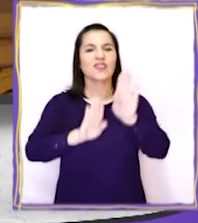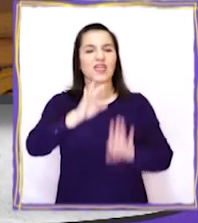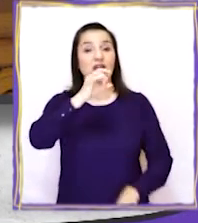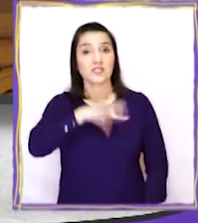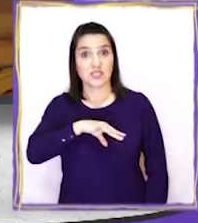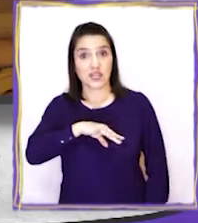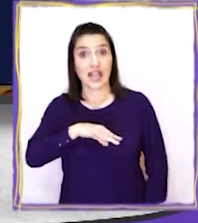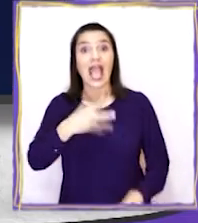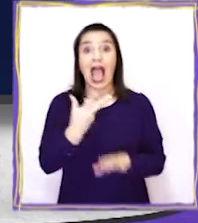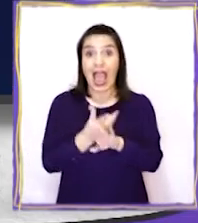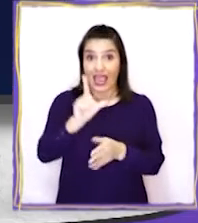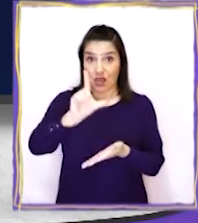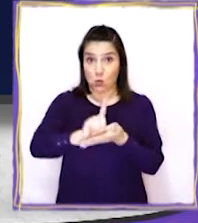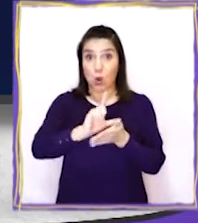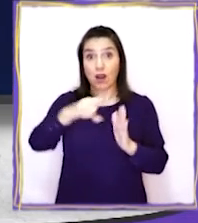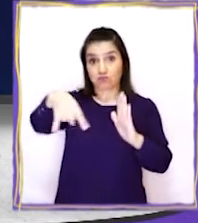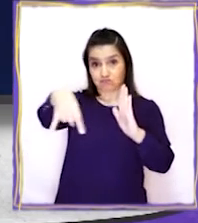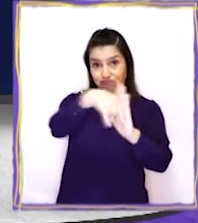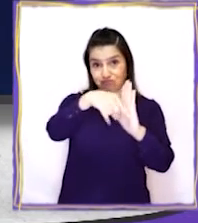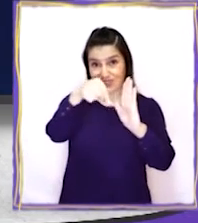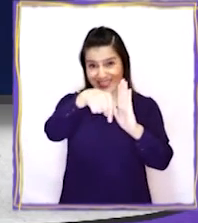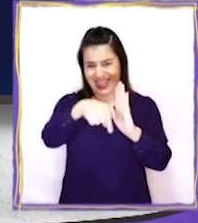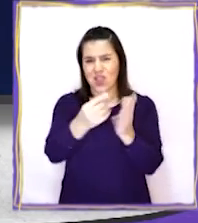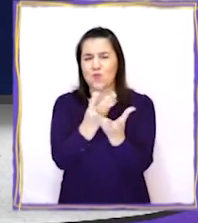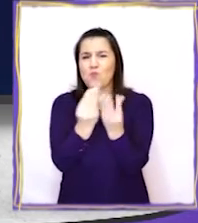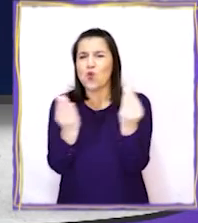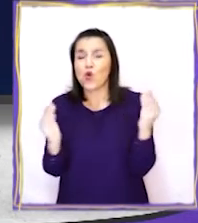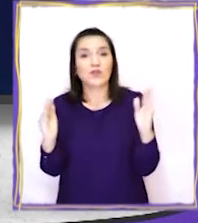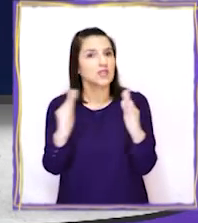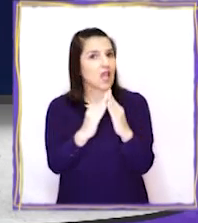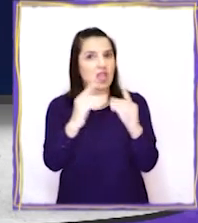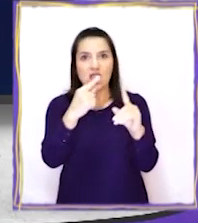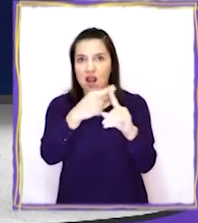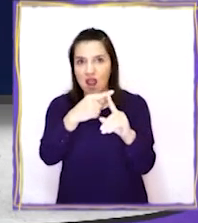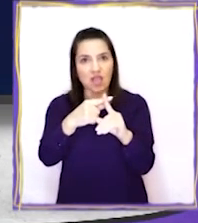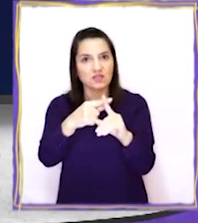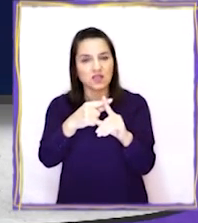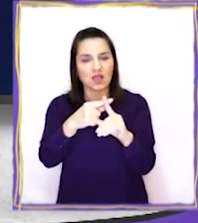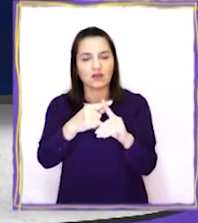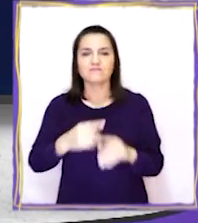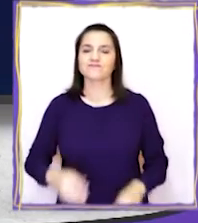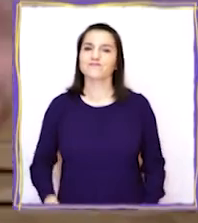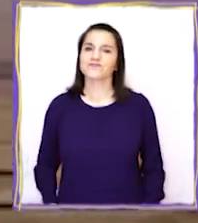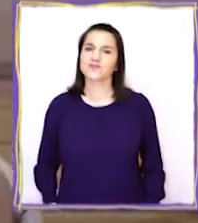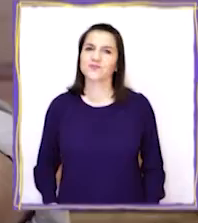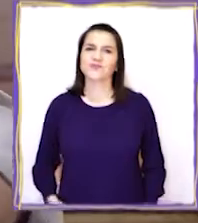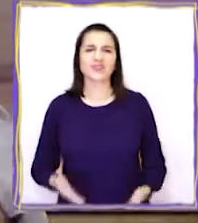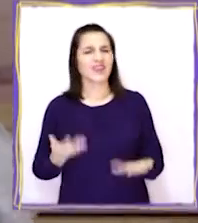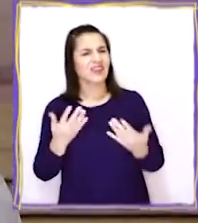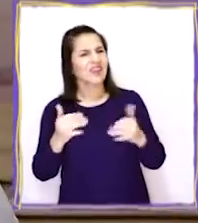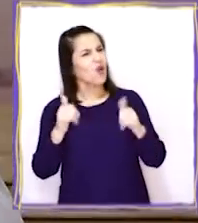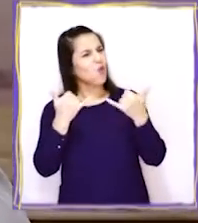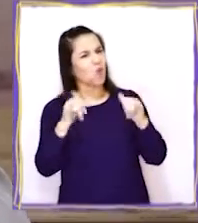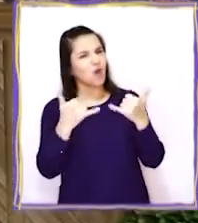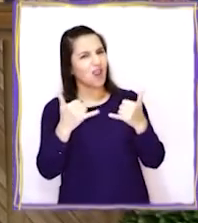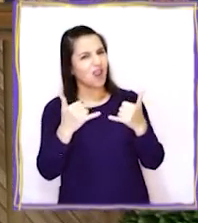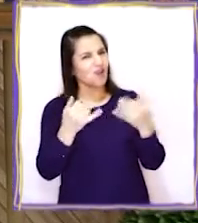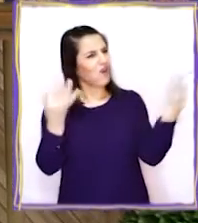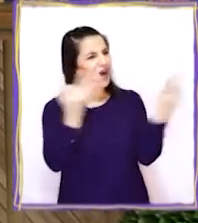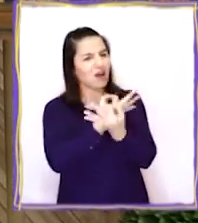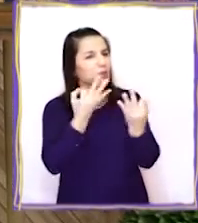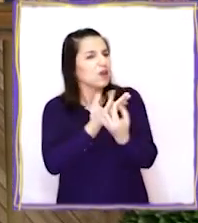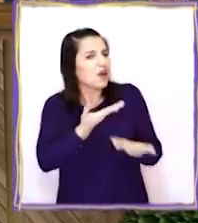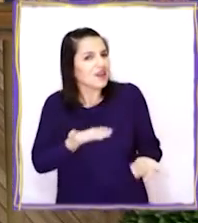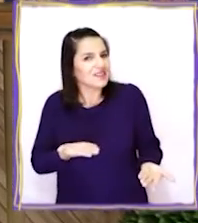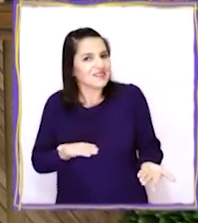lugares como Chiloé que tienen muchísimas iglesias. Y sobre los juegos, ¿qué